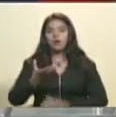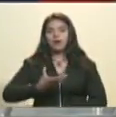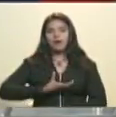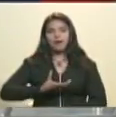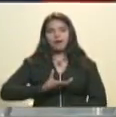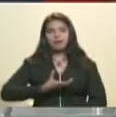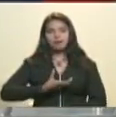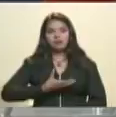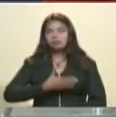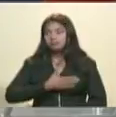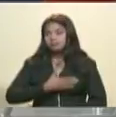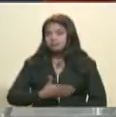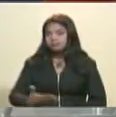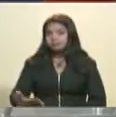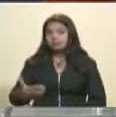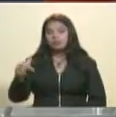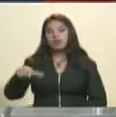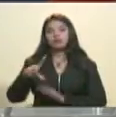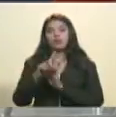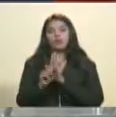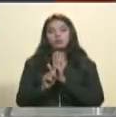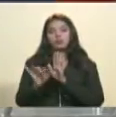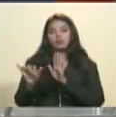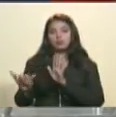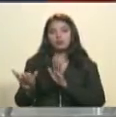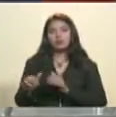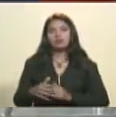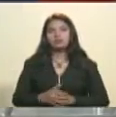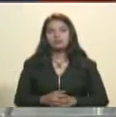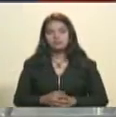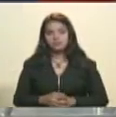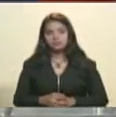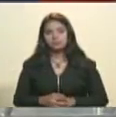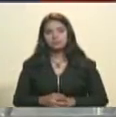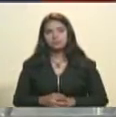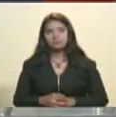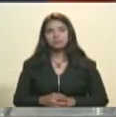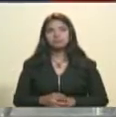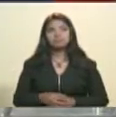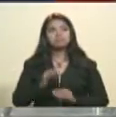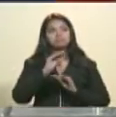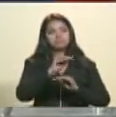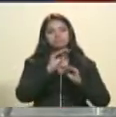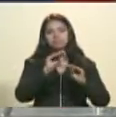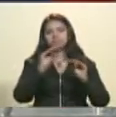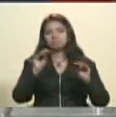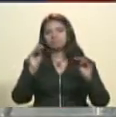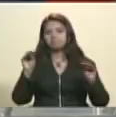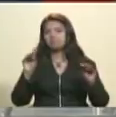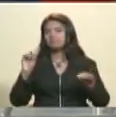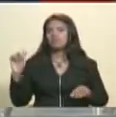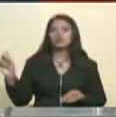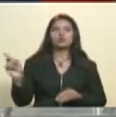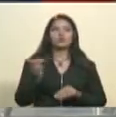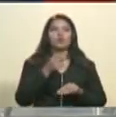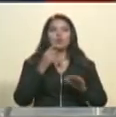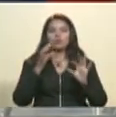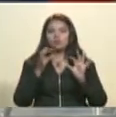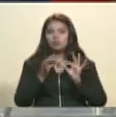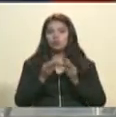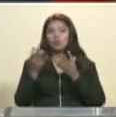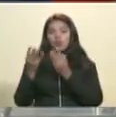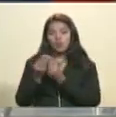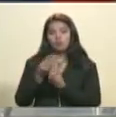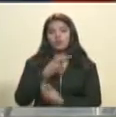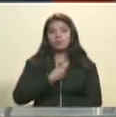ponerse a la orden de esta Asamblea Nacional Constituyente originaria, exhortarla a que de forma unísona, junto al señor